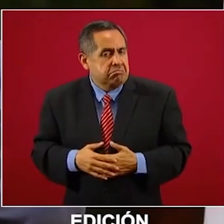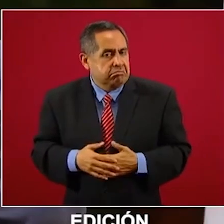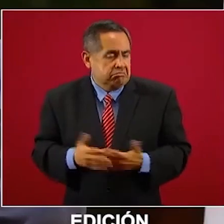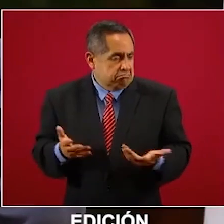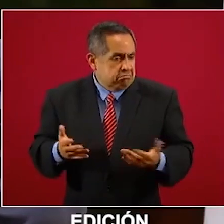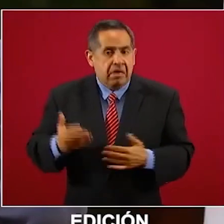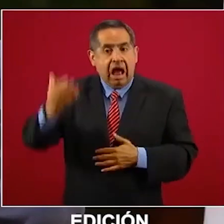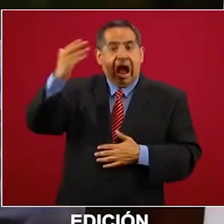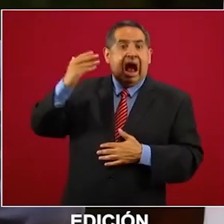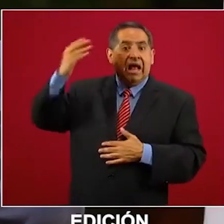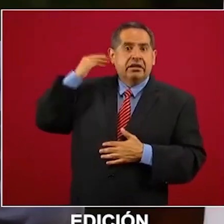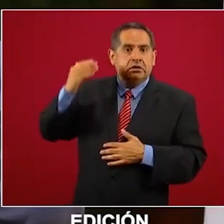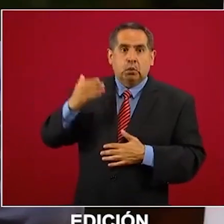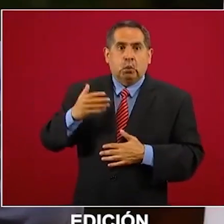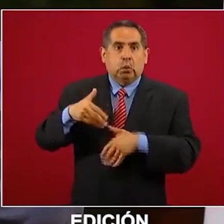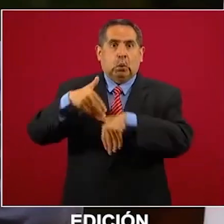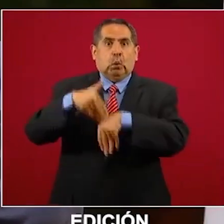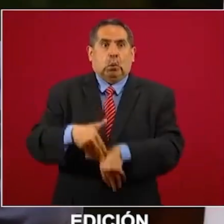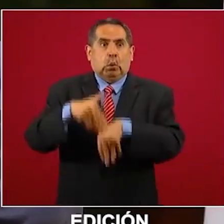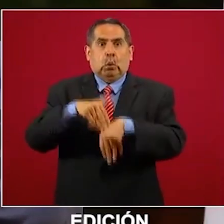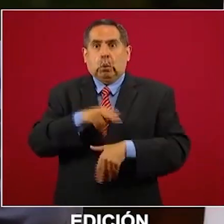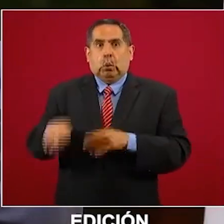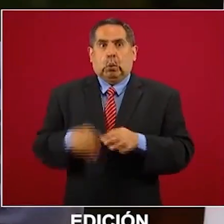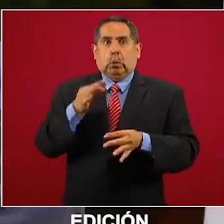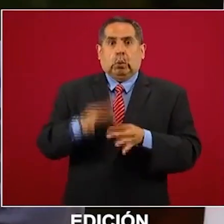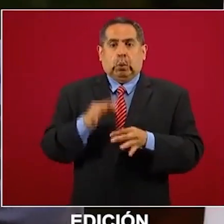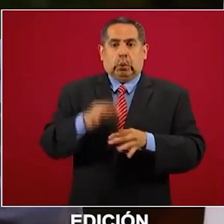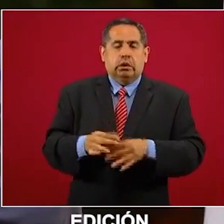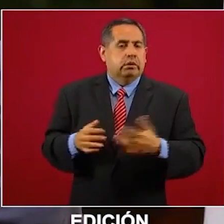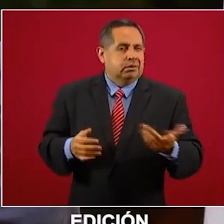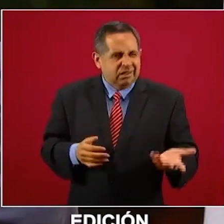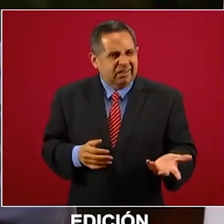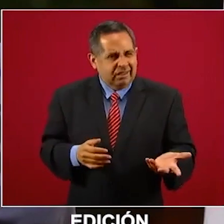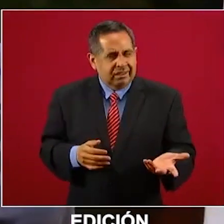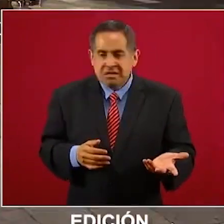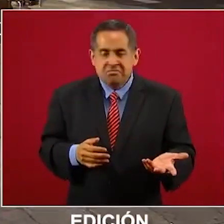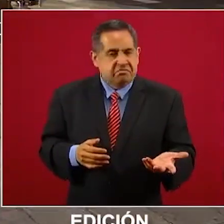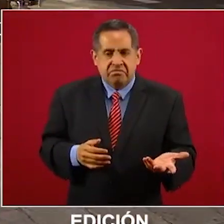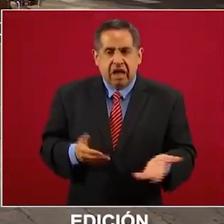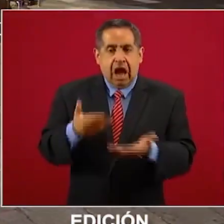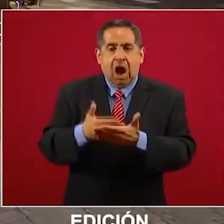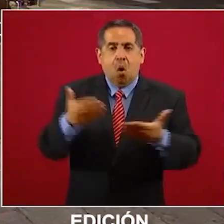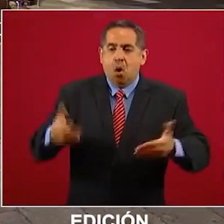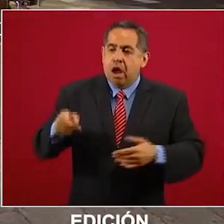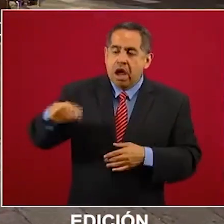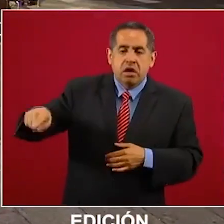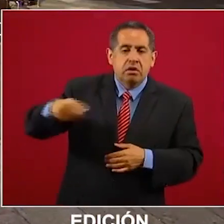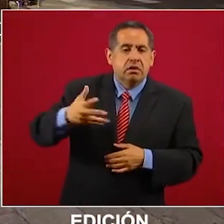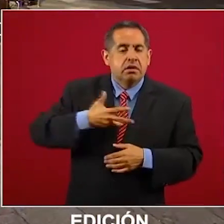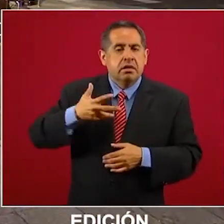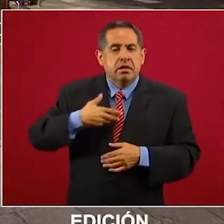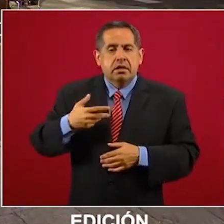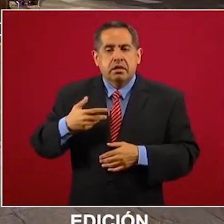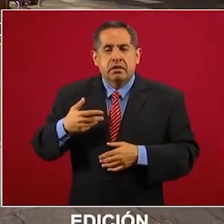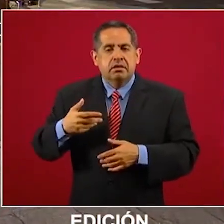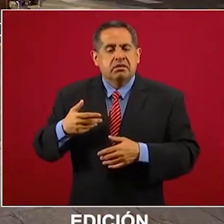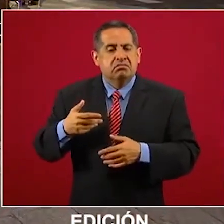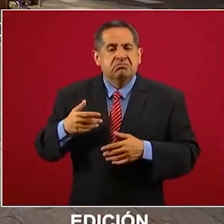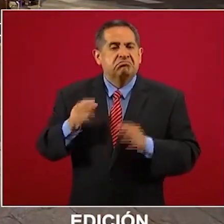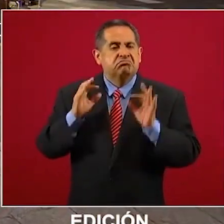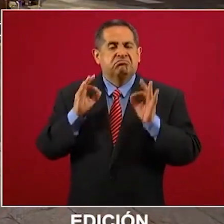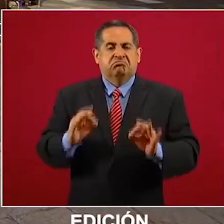eso no ha pasado. Porque ellos tienen la arrogancia